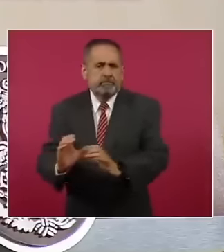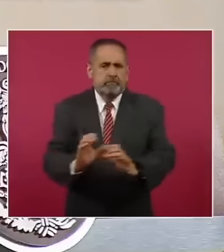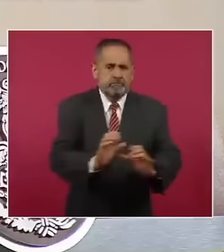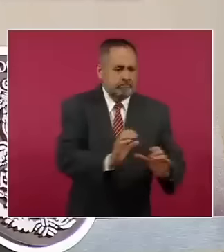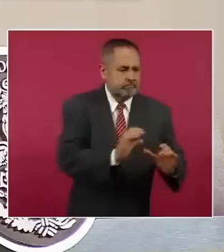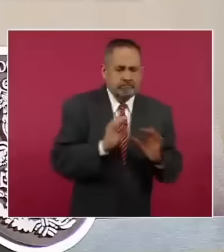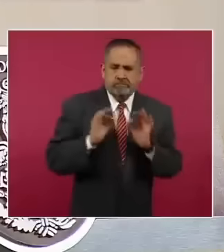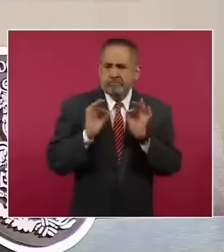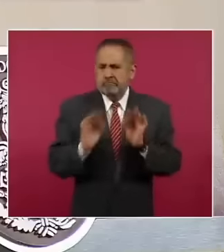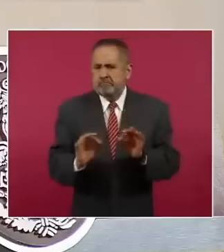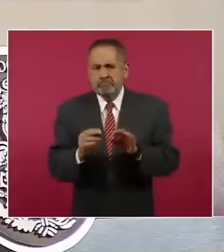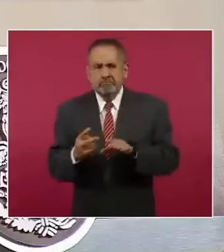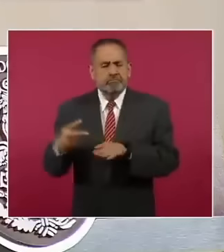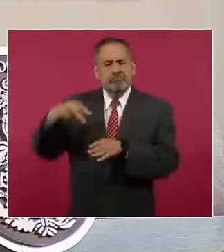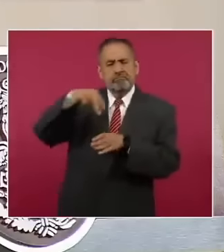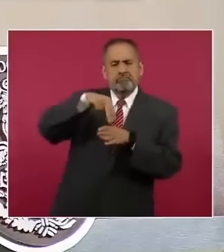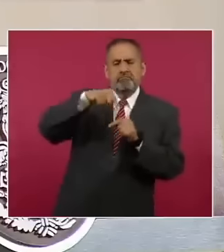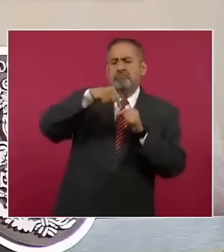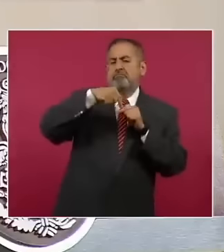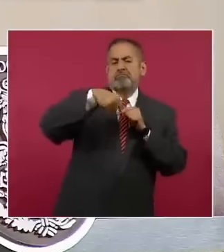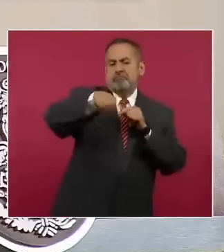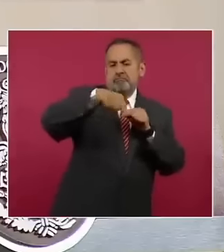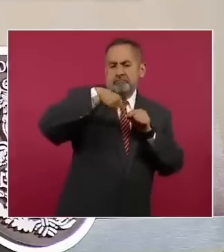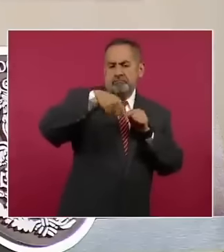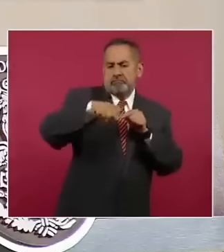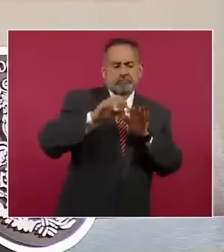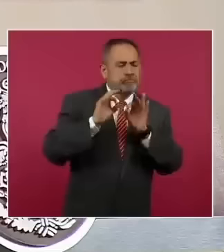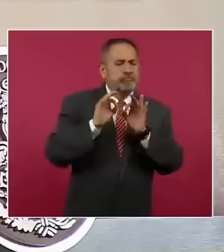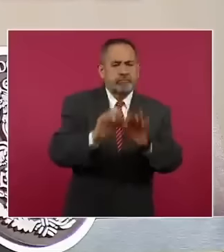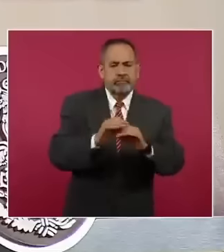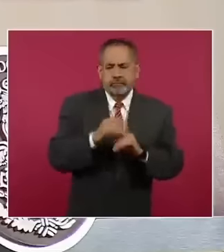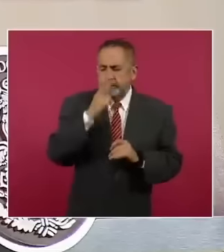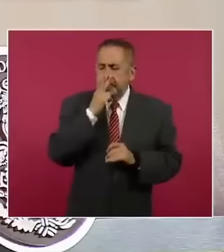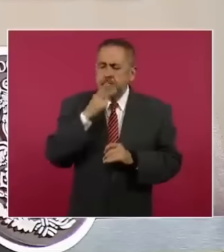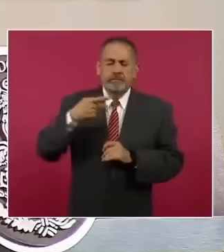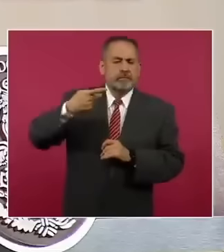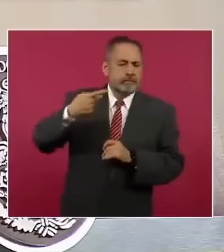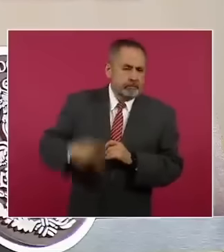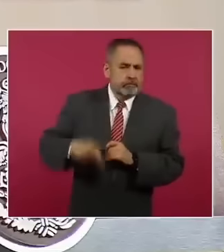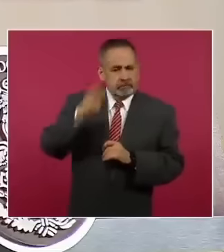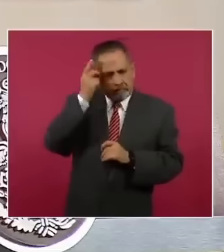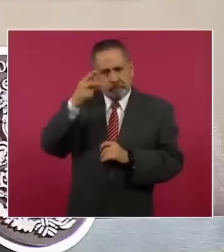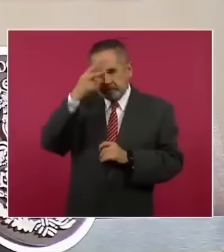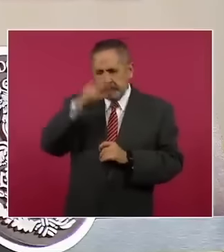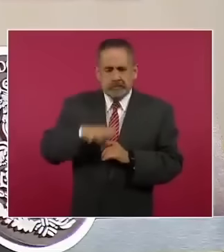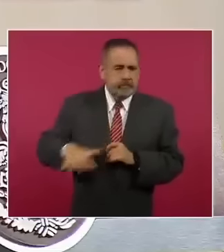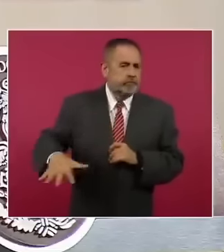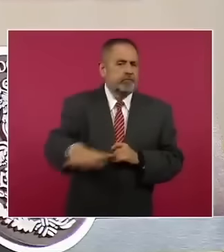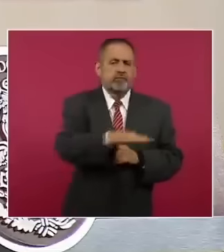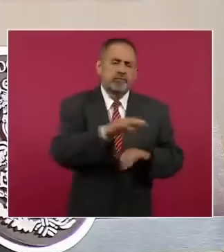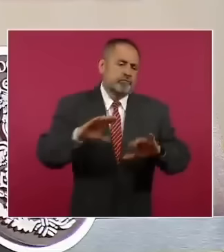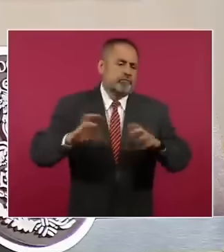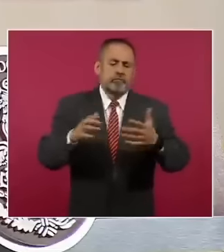la conservación del patrimonio natural y cultural en el entorno de esta gran obra